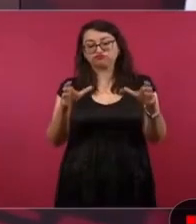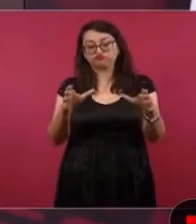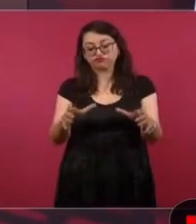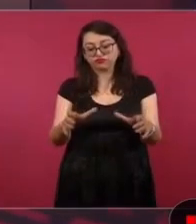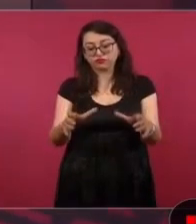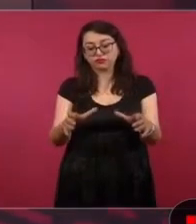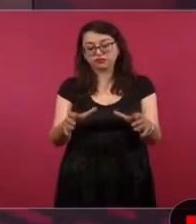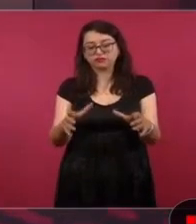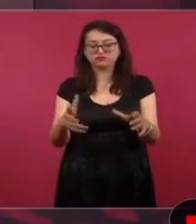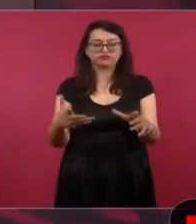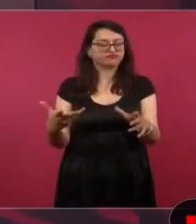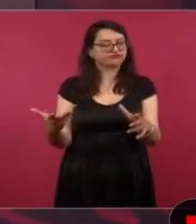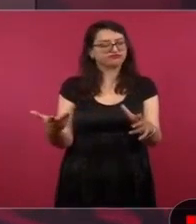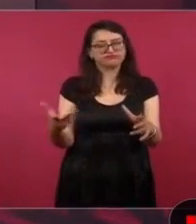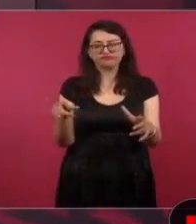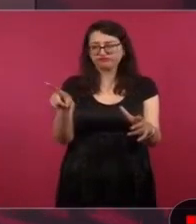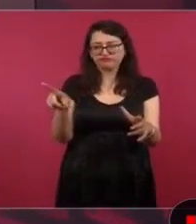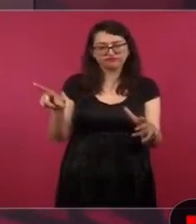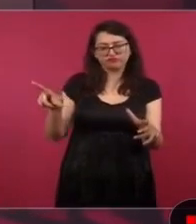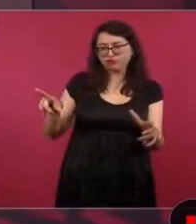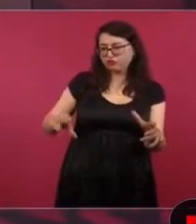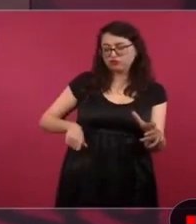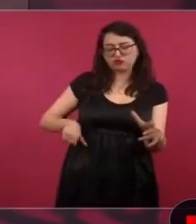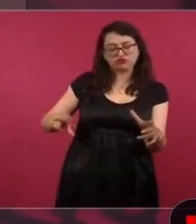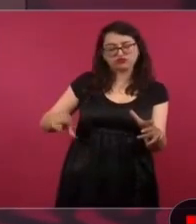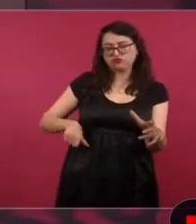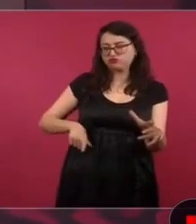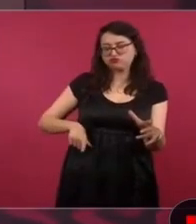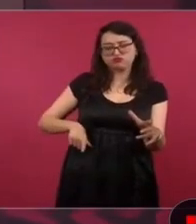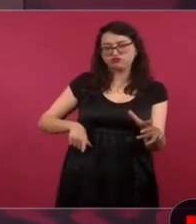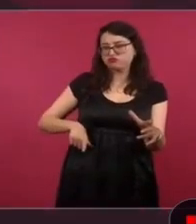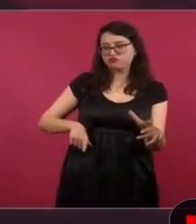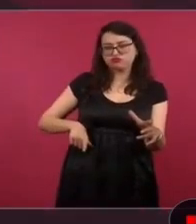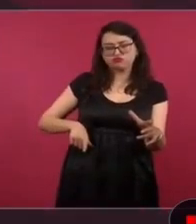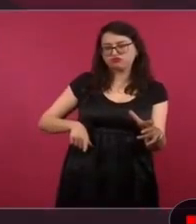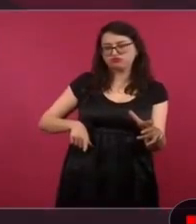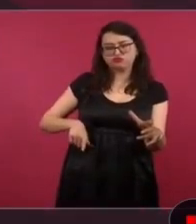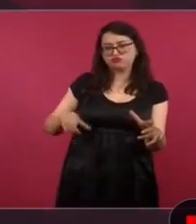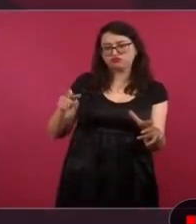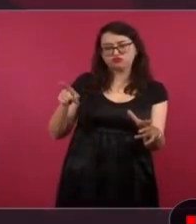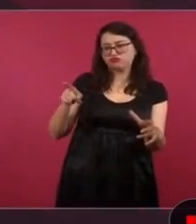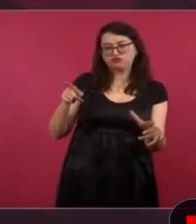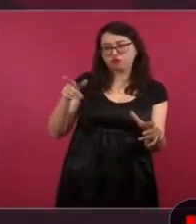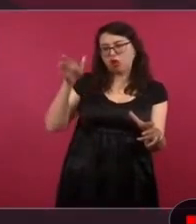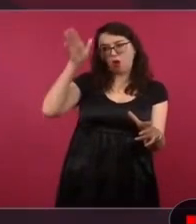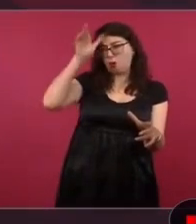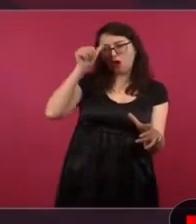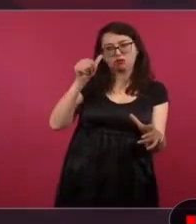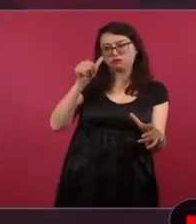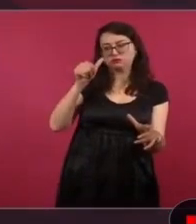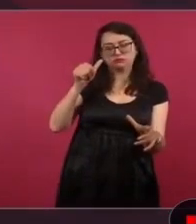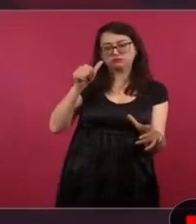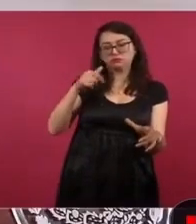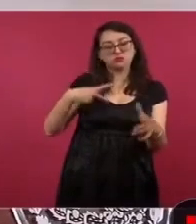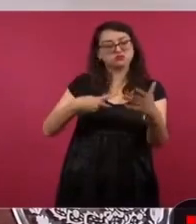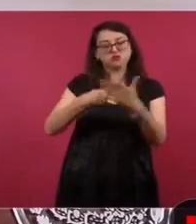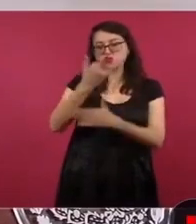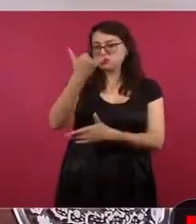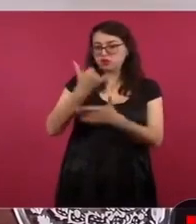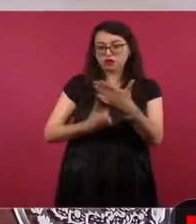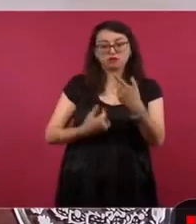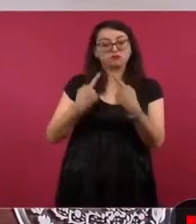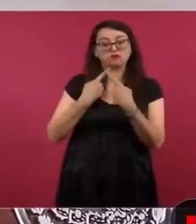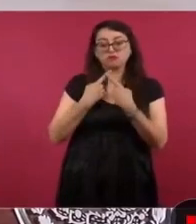llevar a cabo su proyecto o